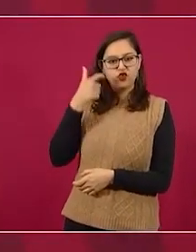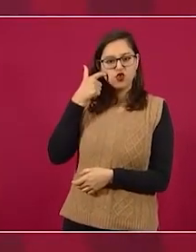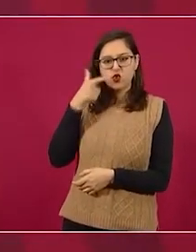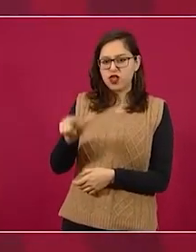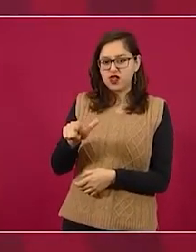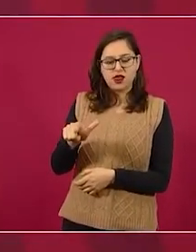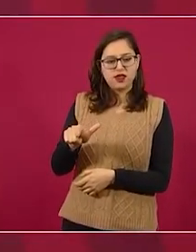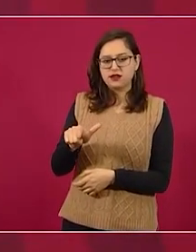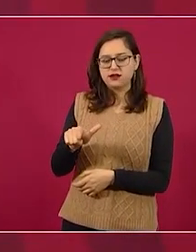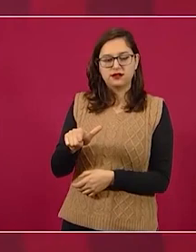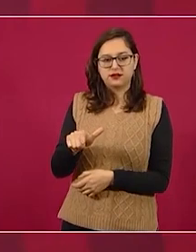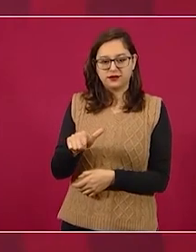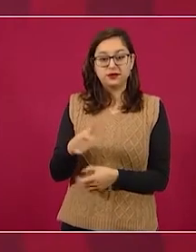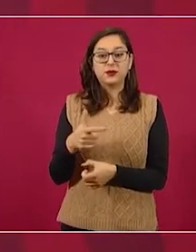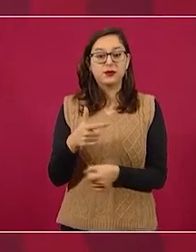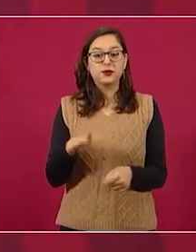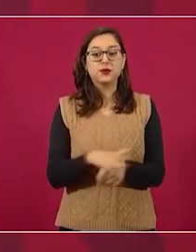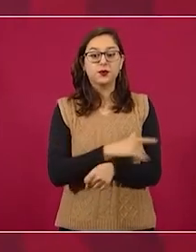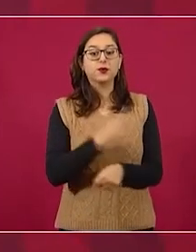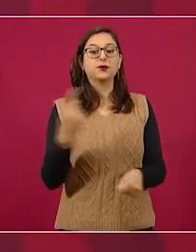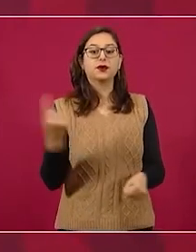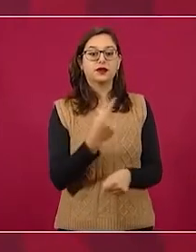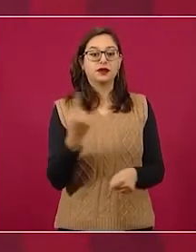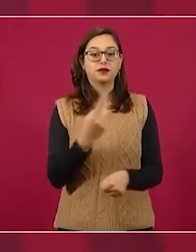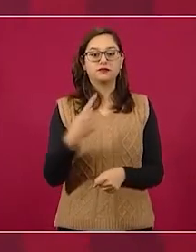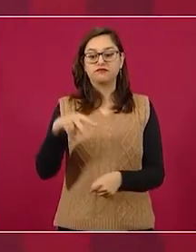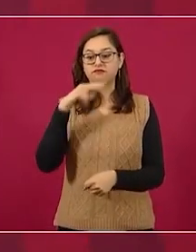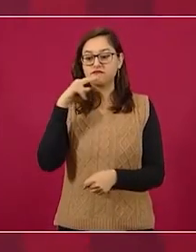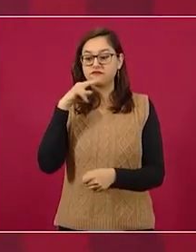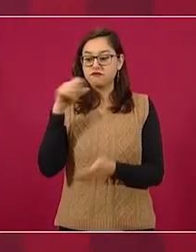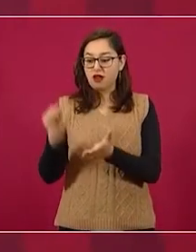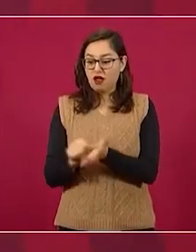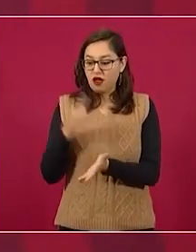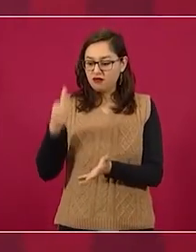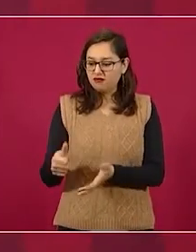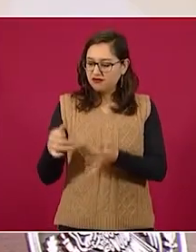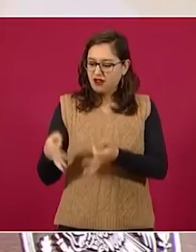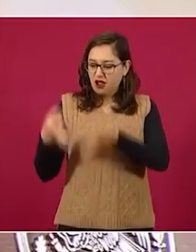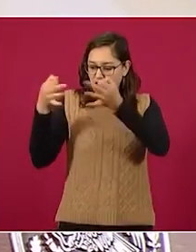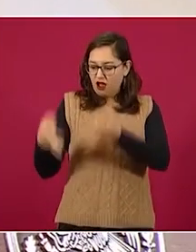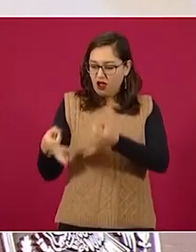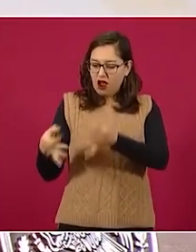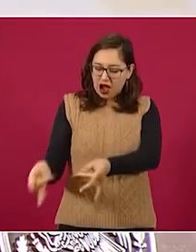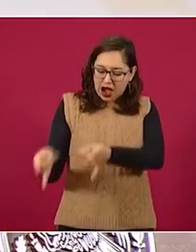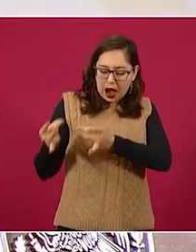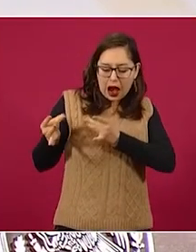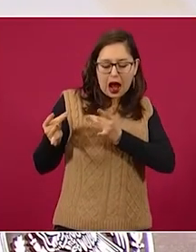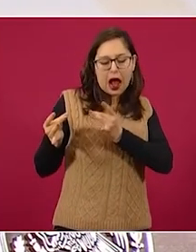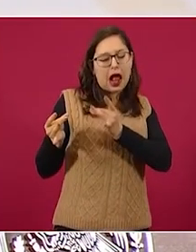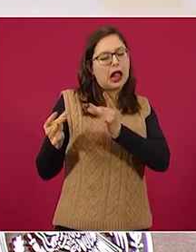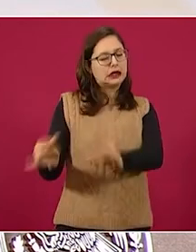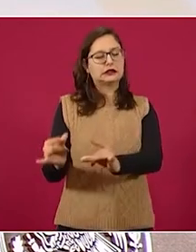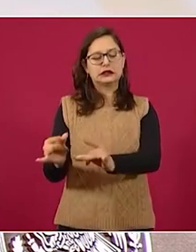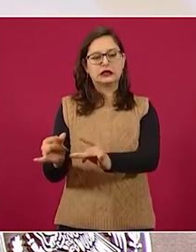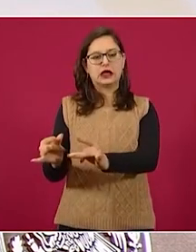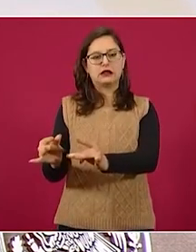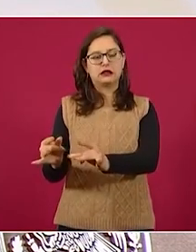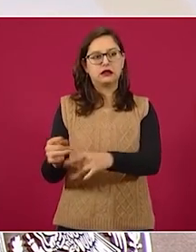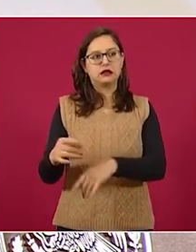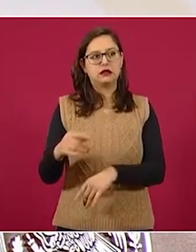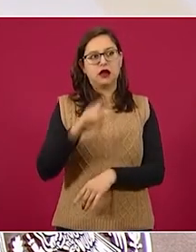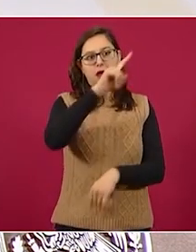por su calidad. En Estados Unidos hay otros países interesados